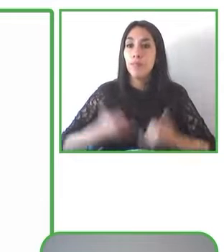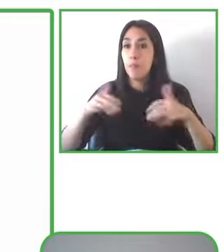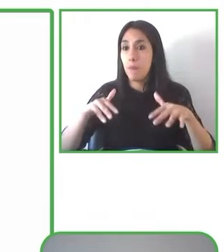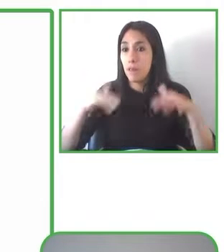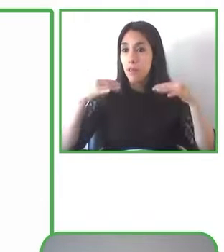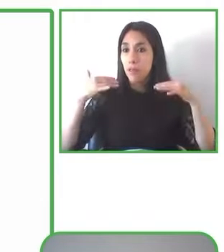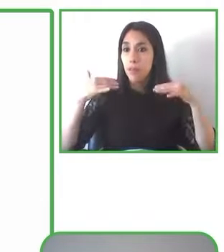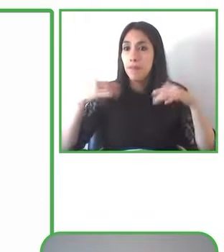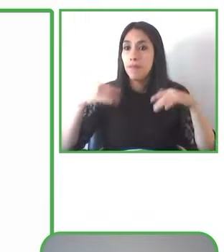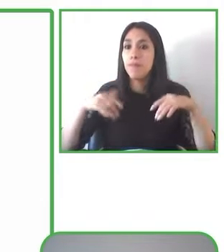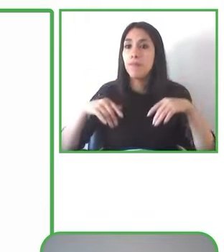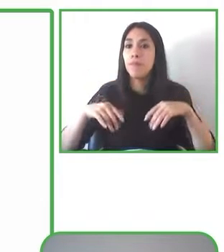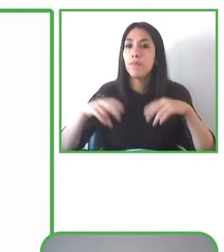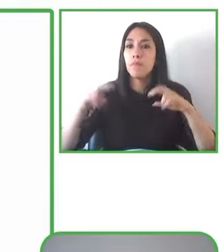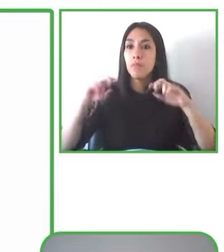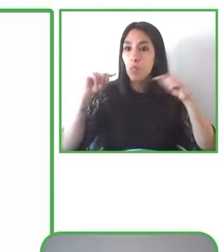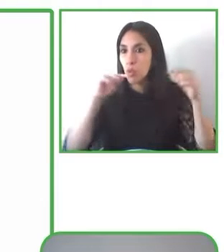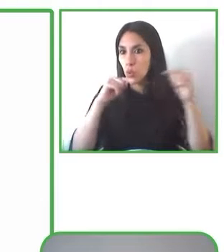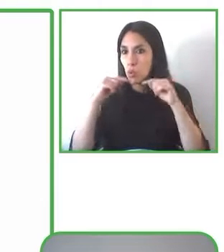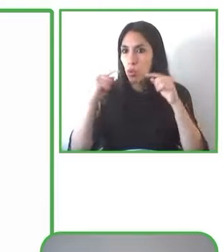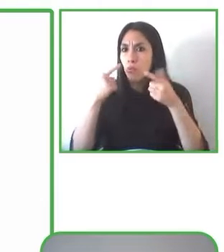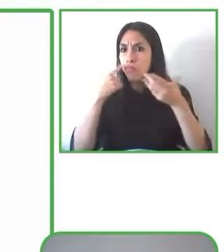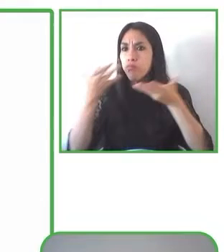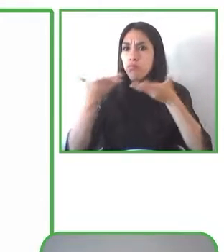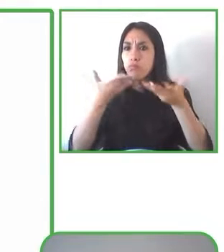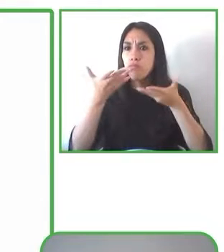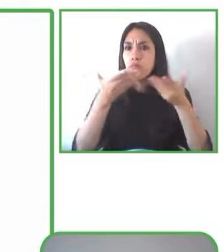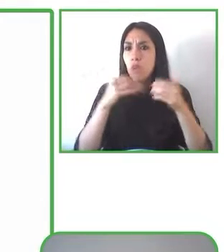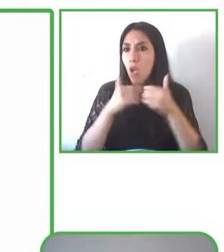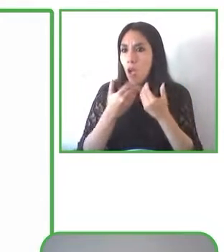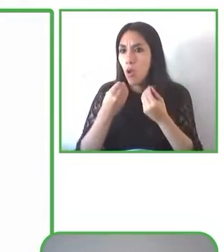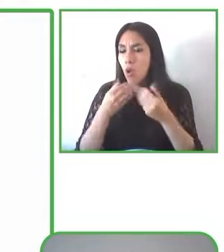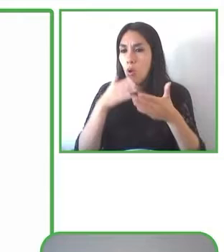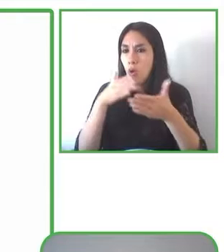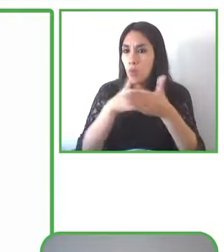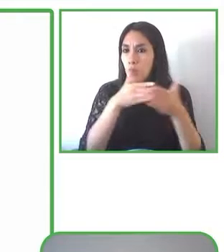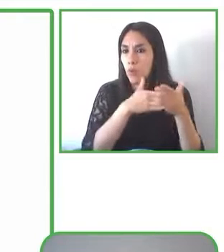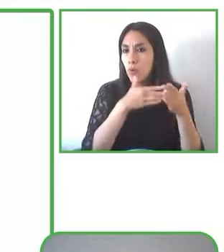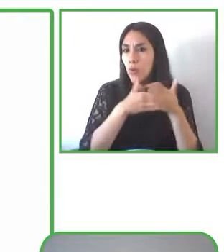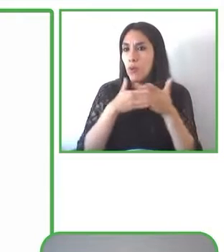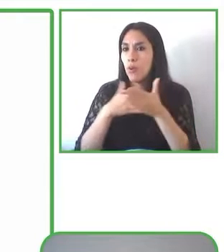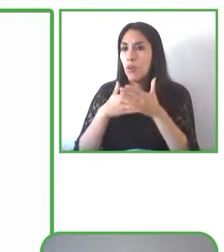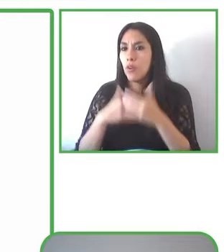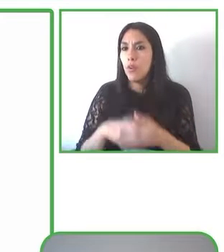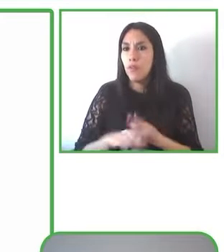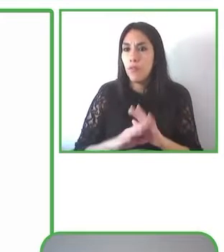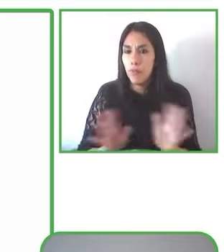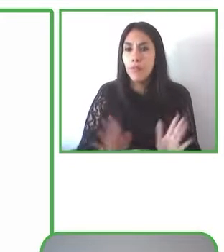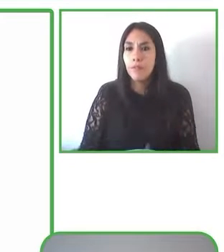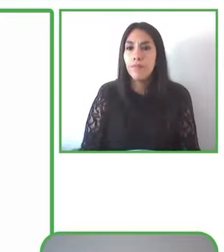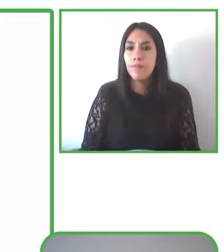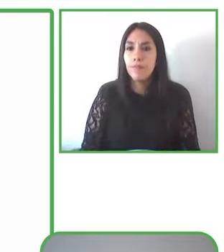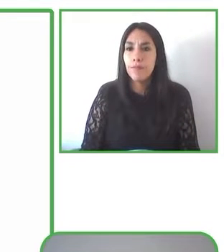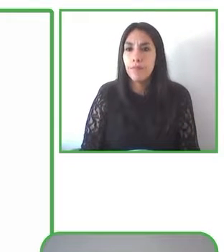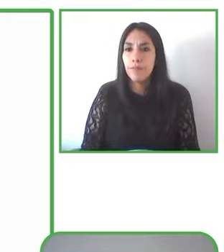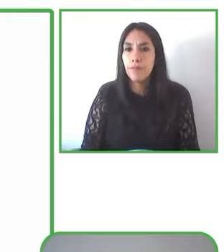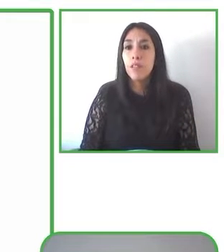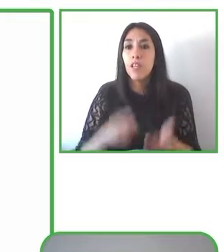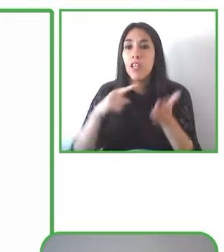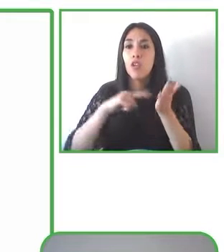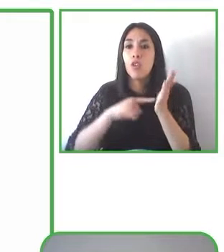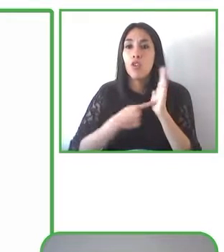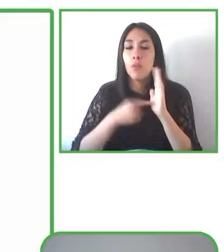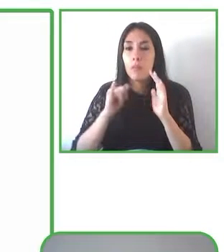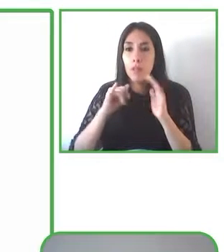y también de lo técnico, y también de ejemplificar y enseñar, pero es